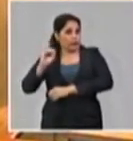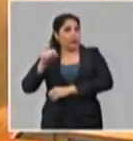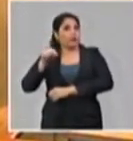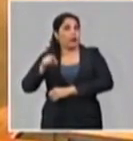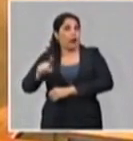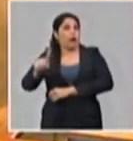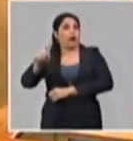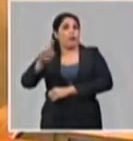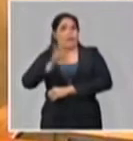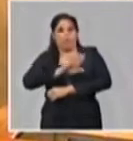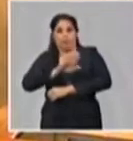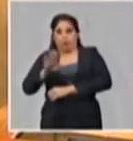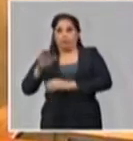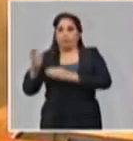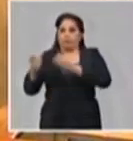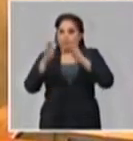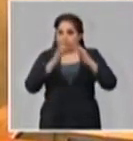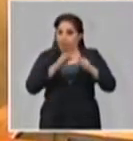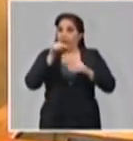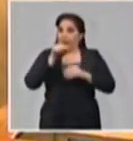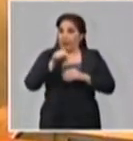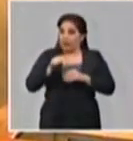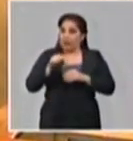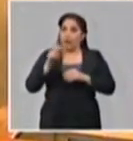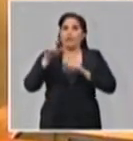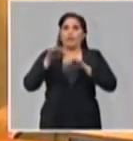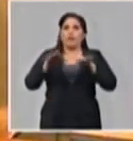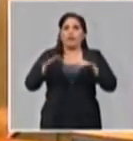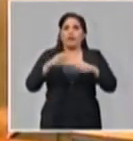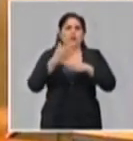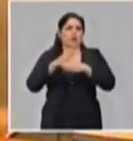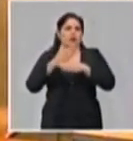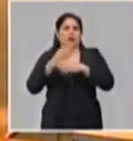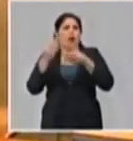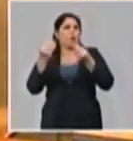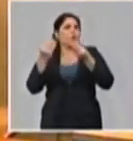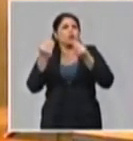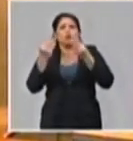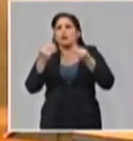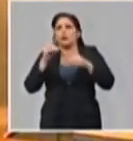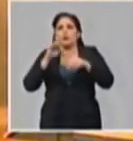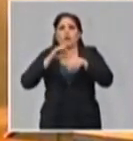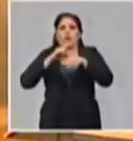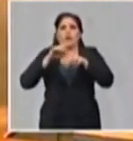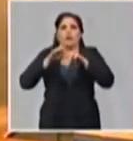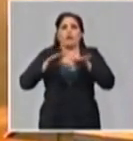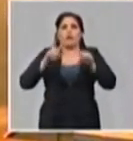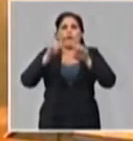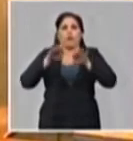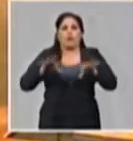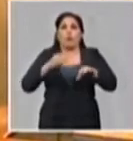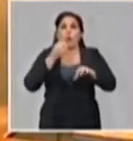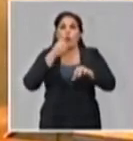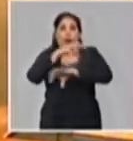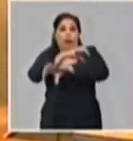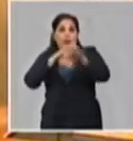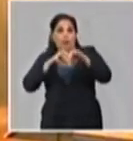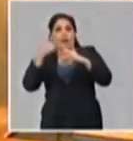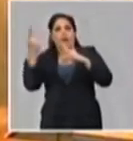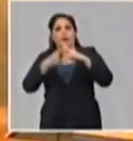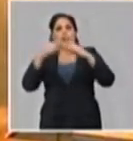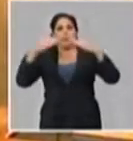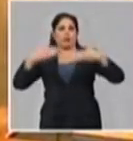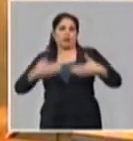Los coronavirus son una amplia gama de virus que pueden causar enfermedades tanto en animales como en humanos,